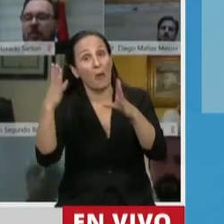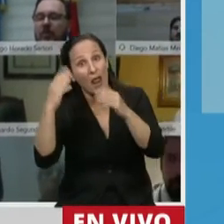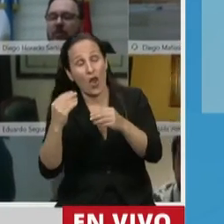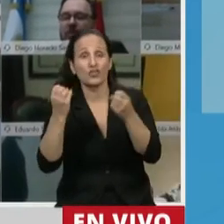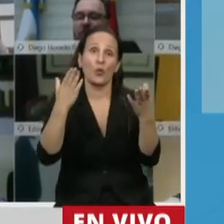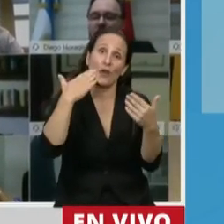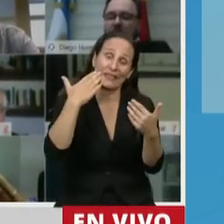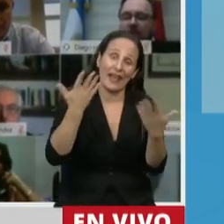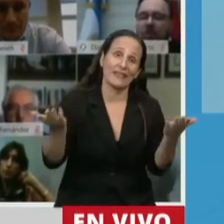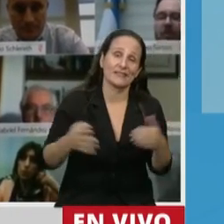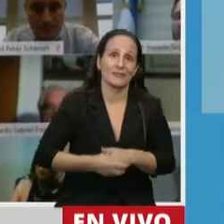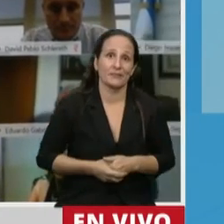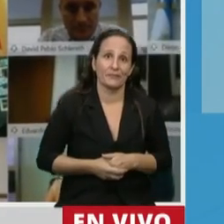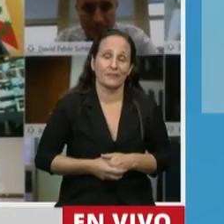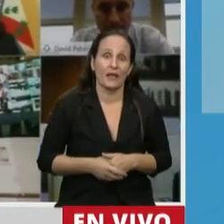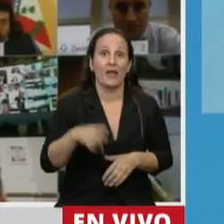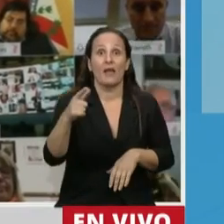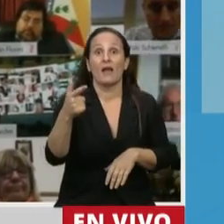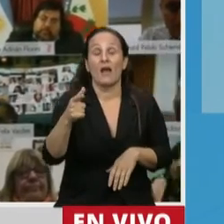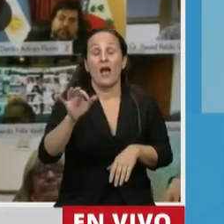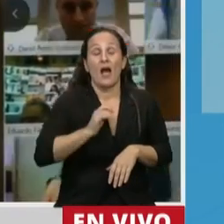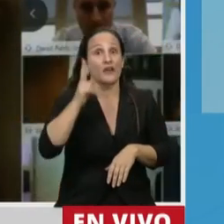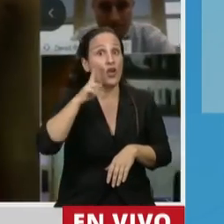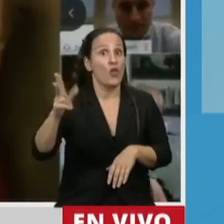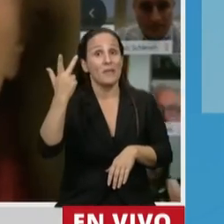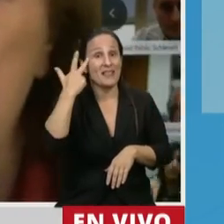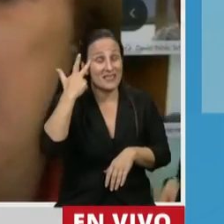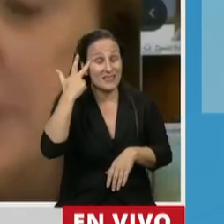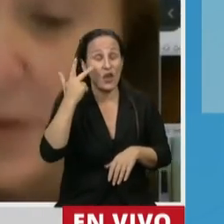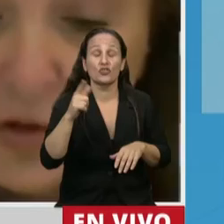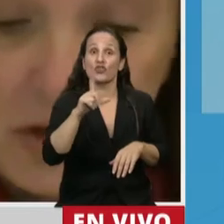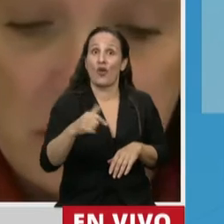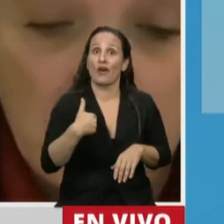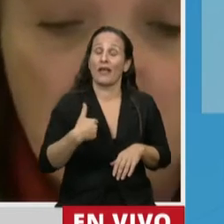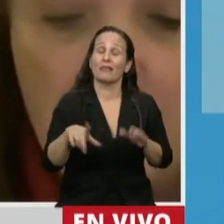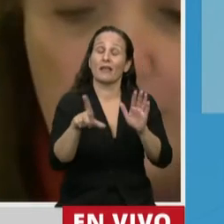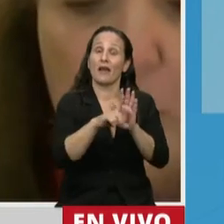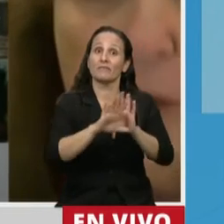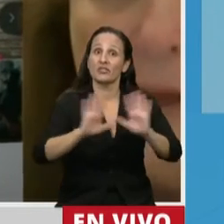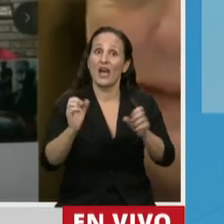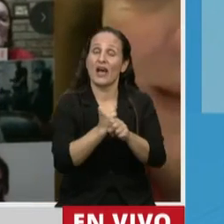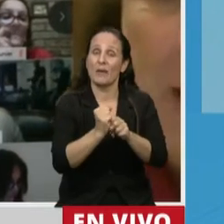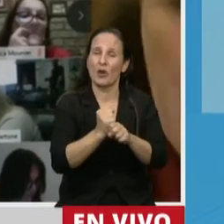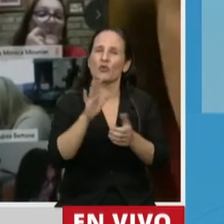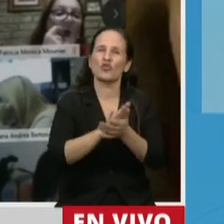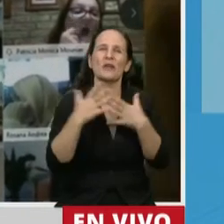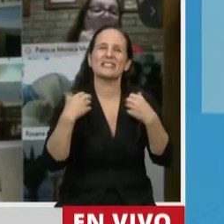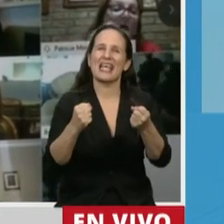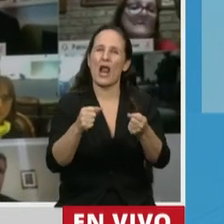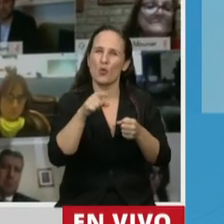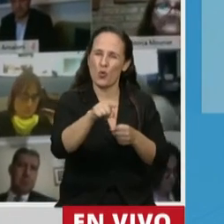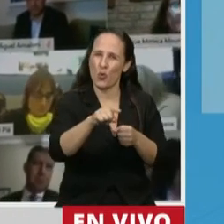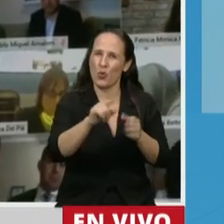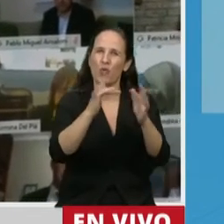colegas. Nuestro país en el año 2018 aprobó la Estrategia Nacional de Salud Digital con el